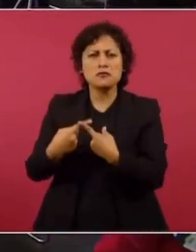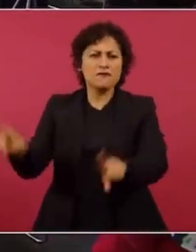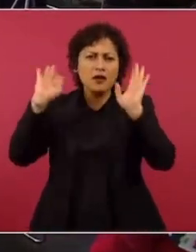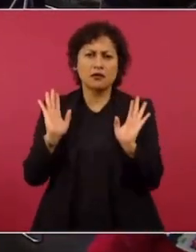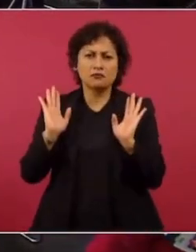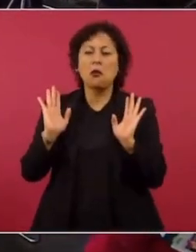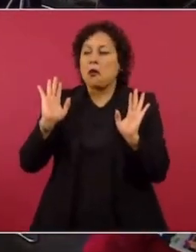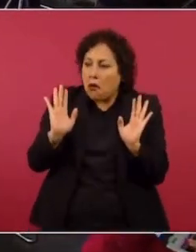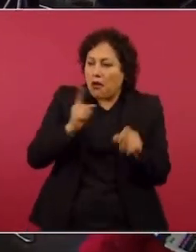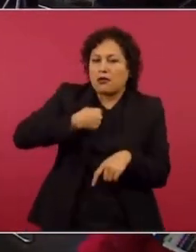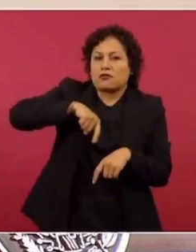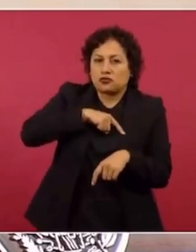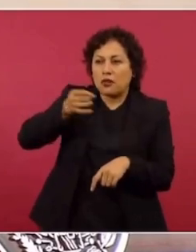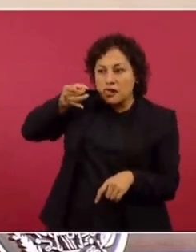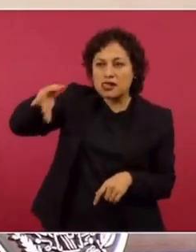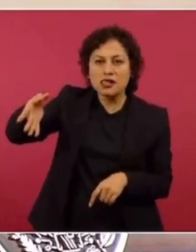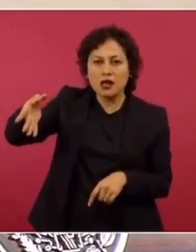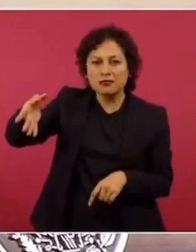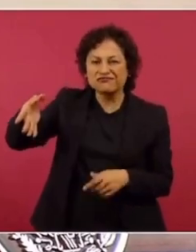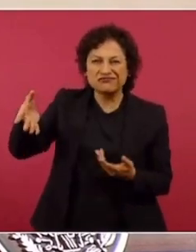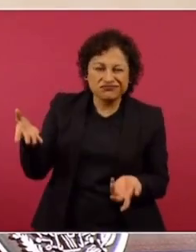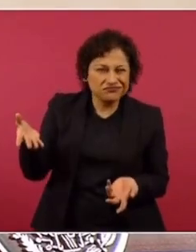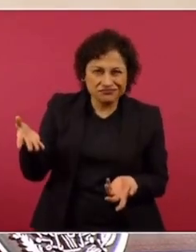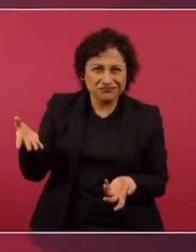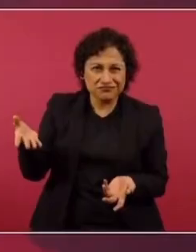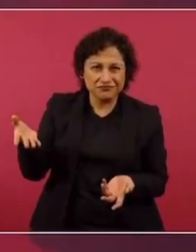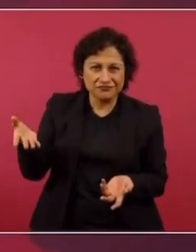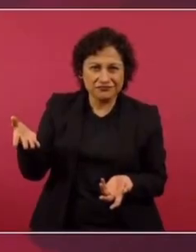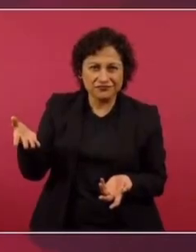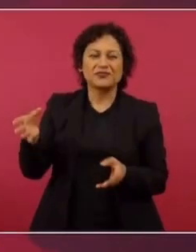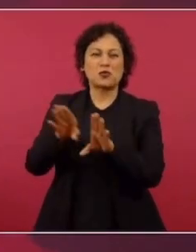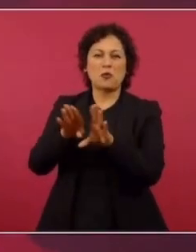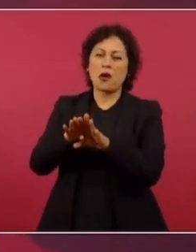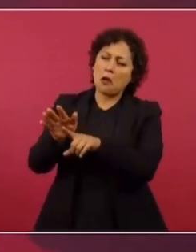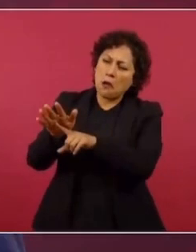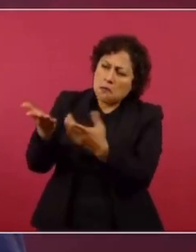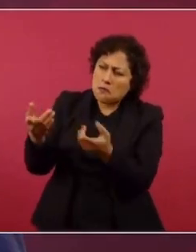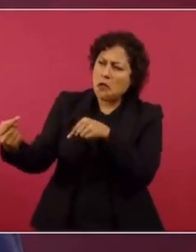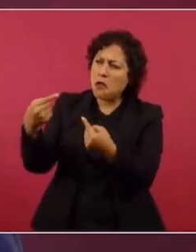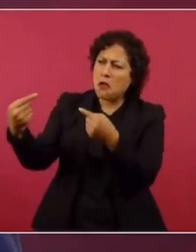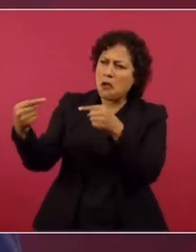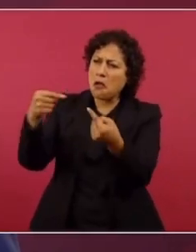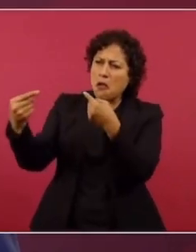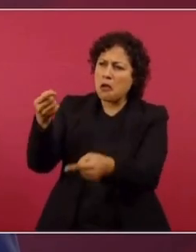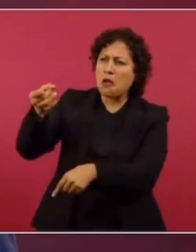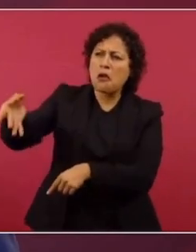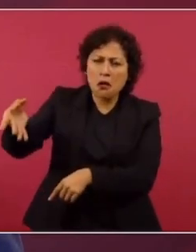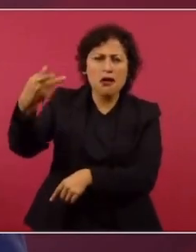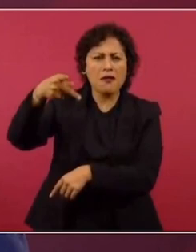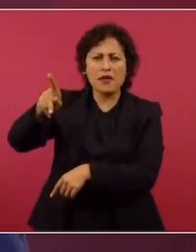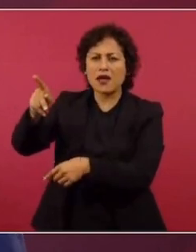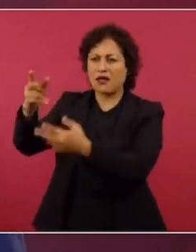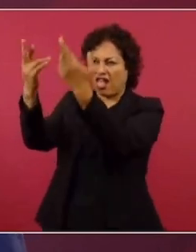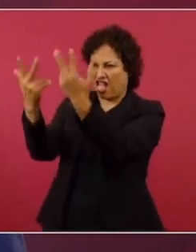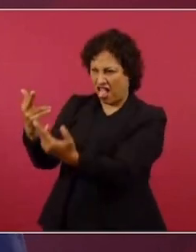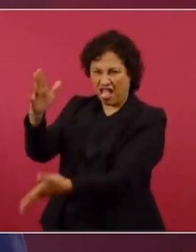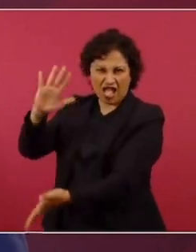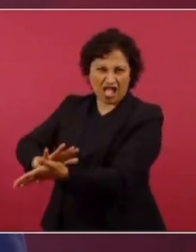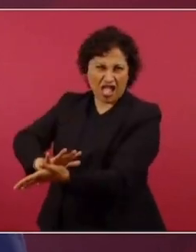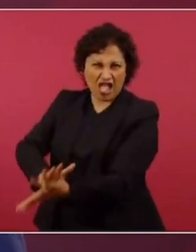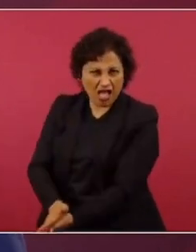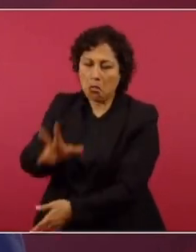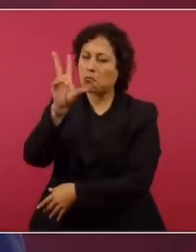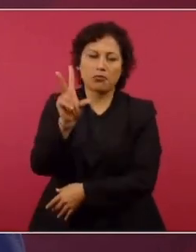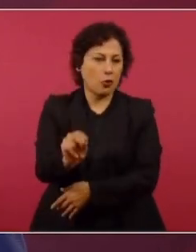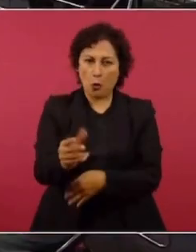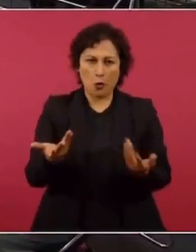buscamos vencernos, vencer al adversario, no destruir a nadie, porque eso se hace o